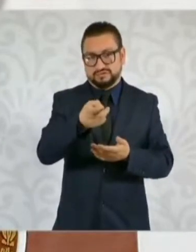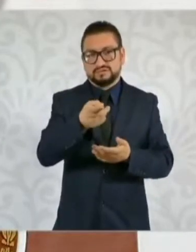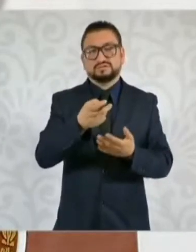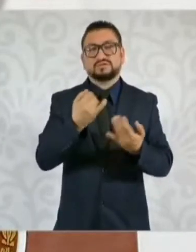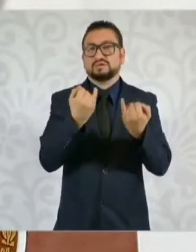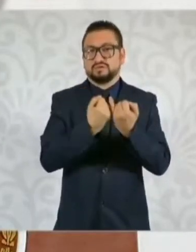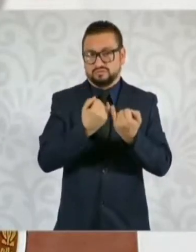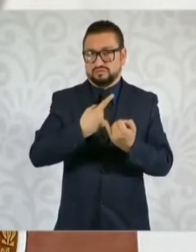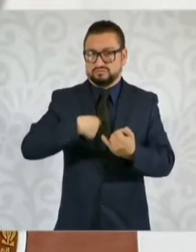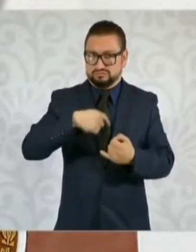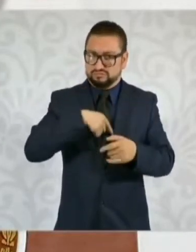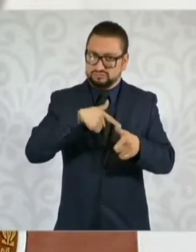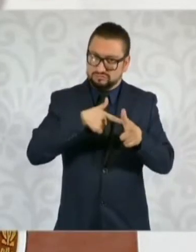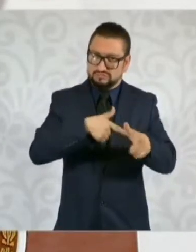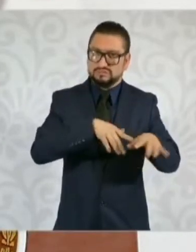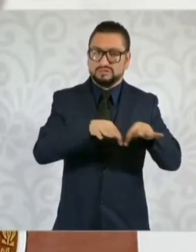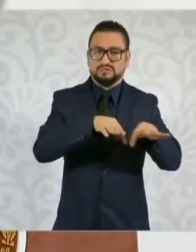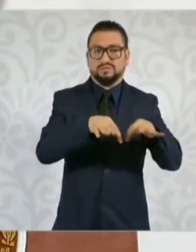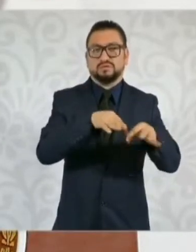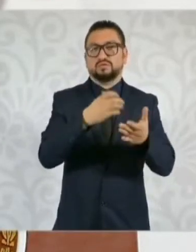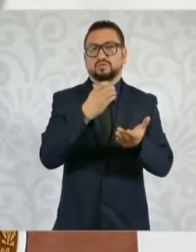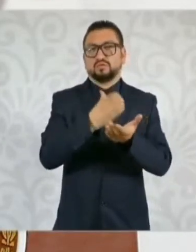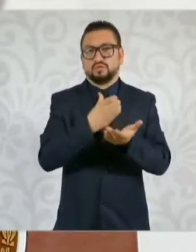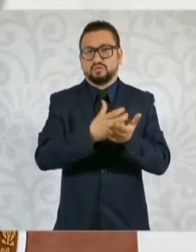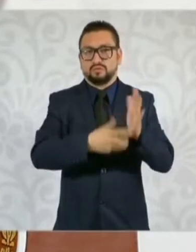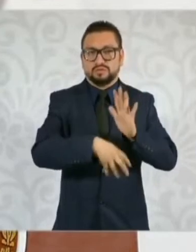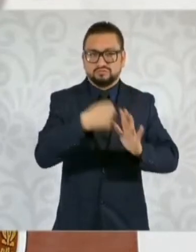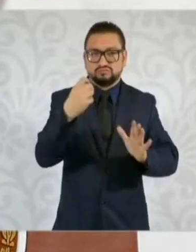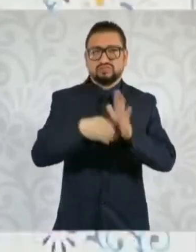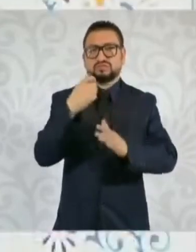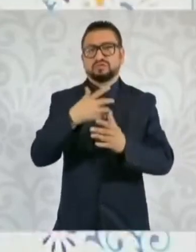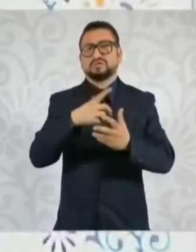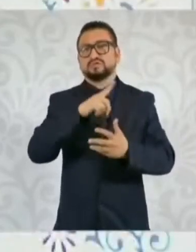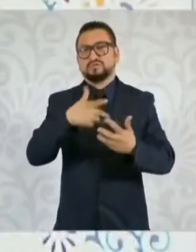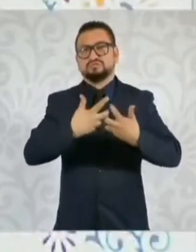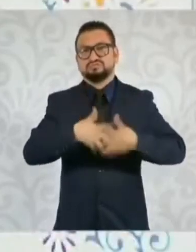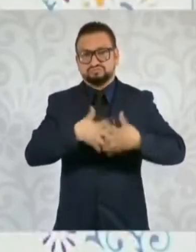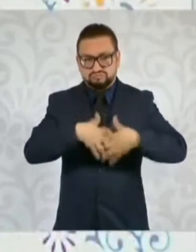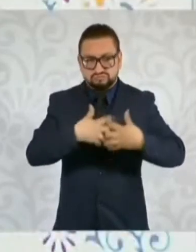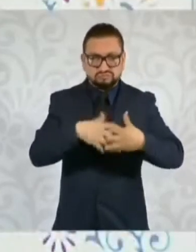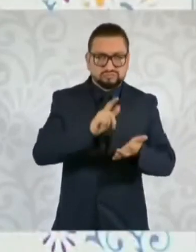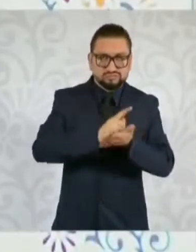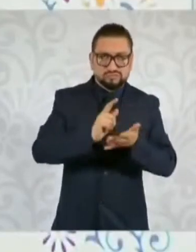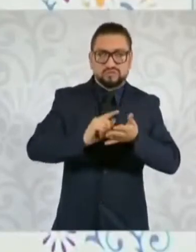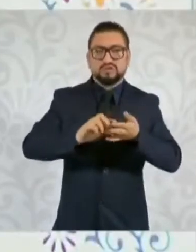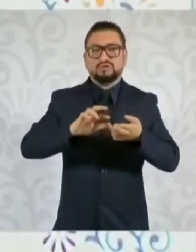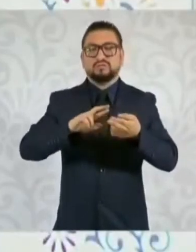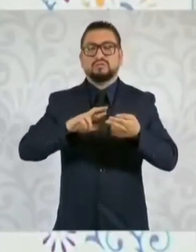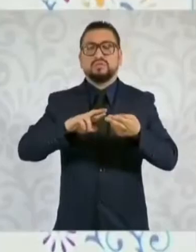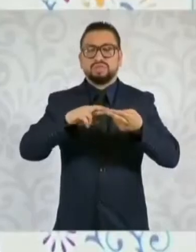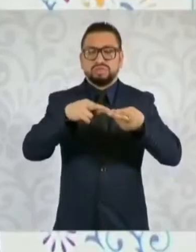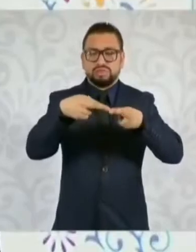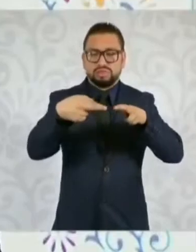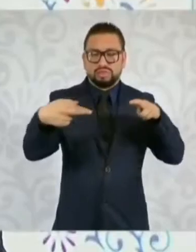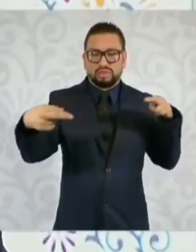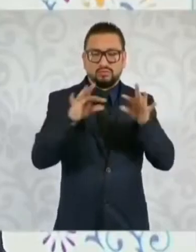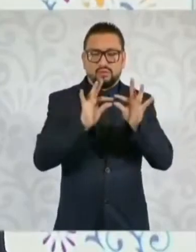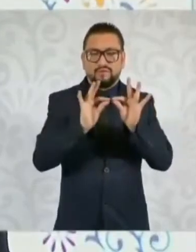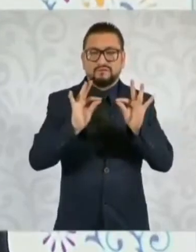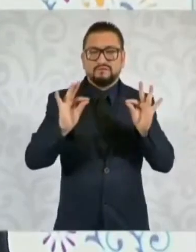estamos trabajando. El cobre se extrae, después requiere procesarse para hacer los alambres de cobre y finalmente